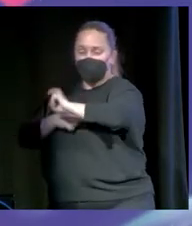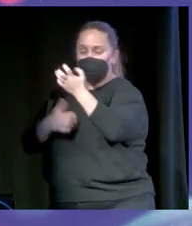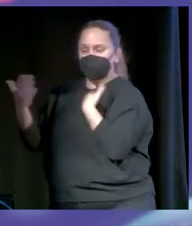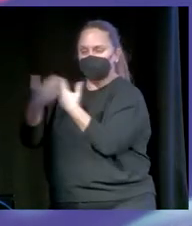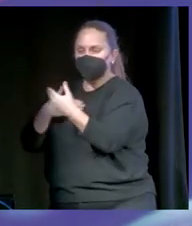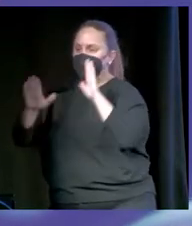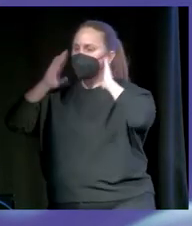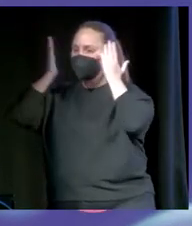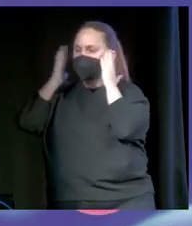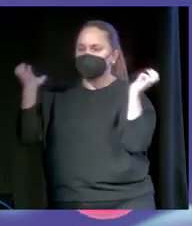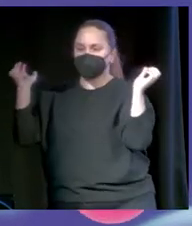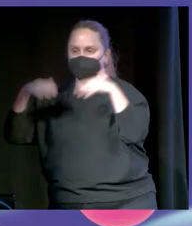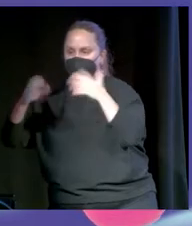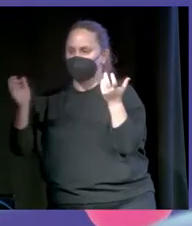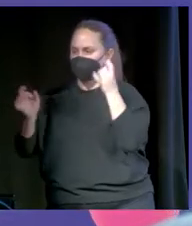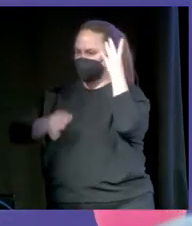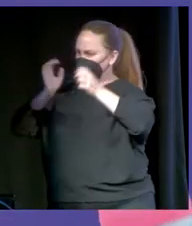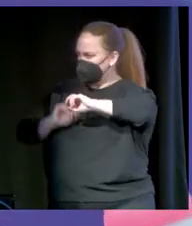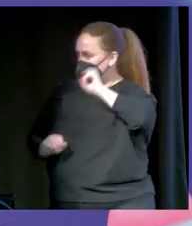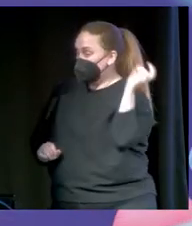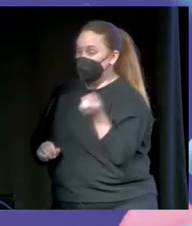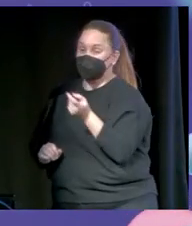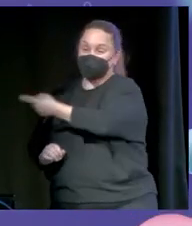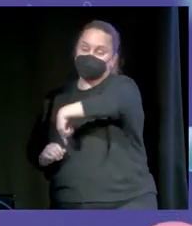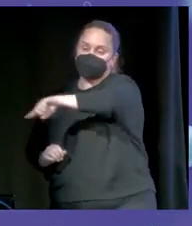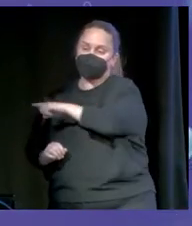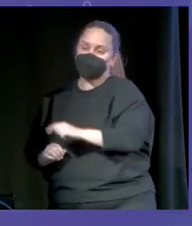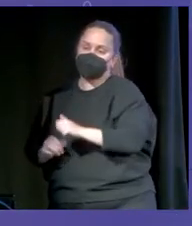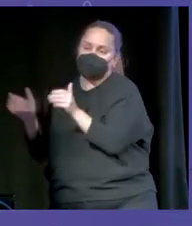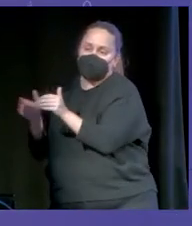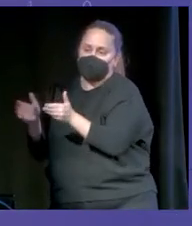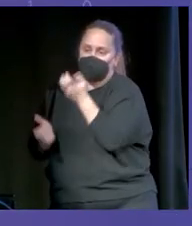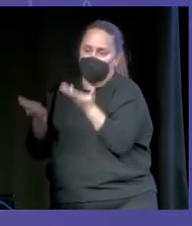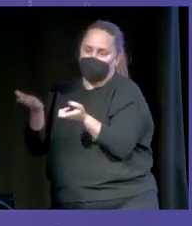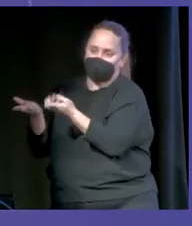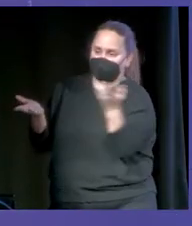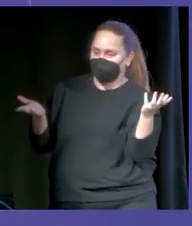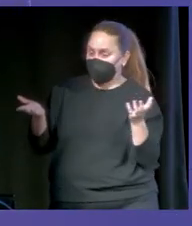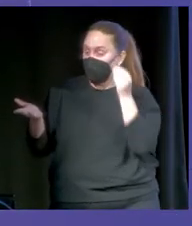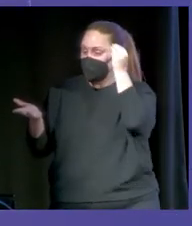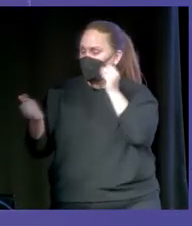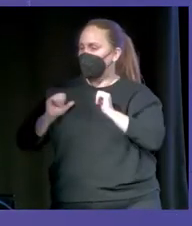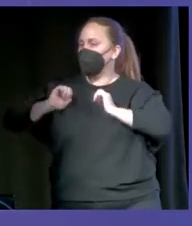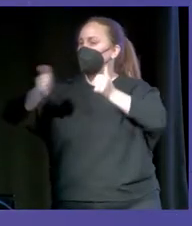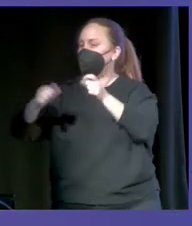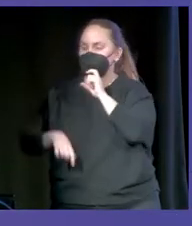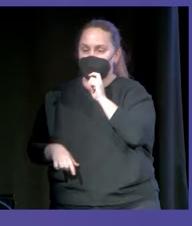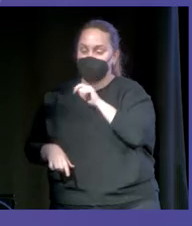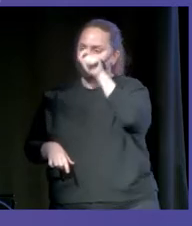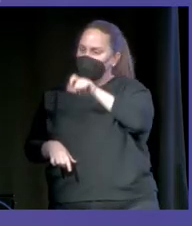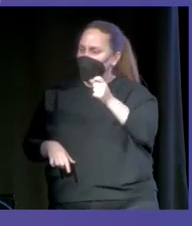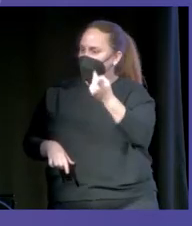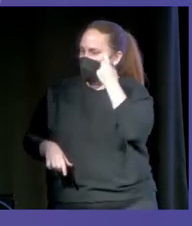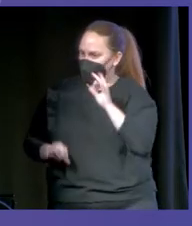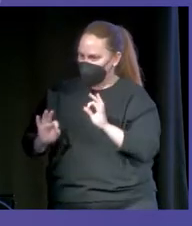tenemos congresos, ya tenemos actividades de otro tipo. Y sobre todo porque son un nicho mucho más pequeño. Yo creo que es bueno empezar a divulgar para personas que están en